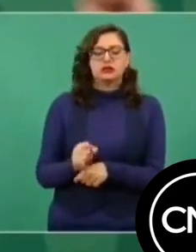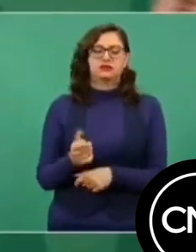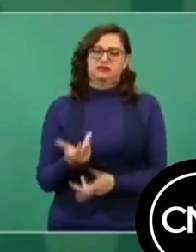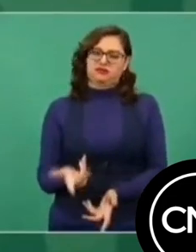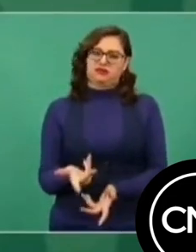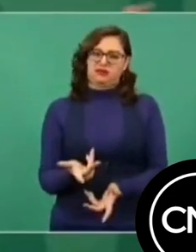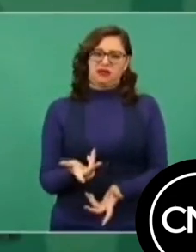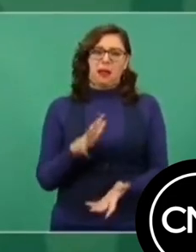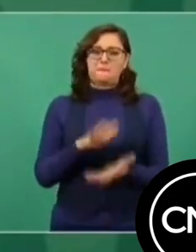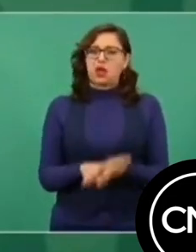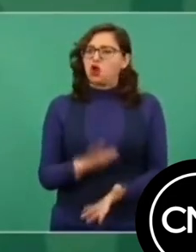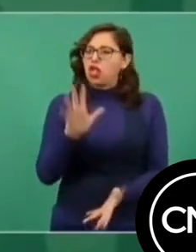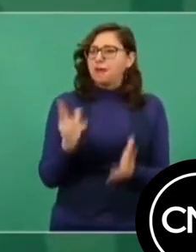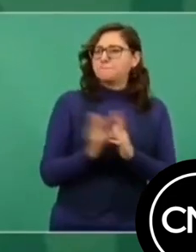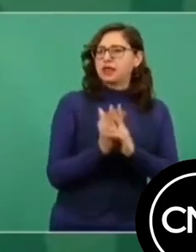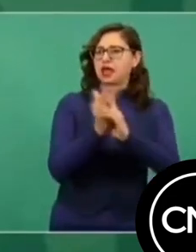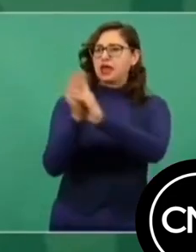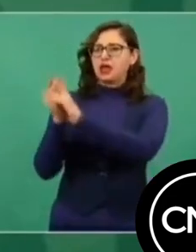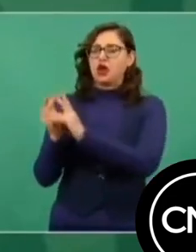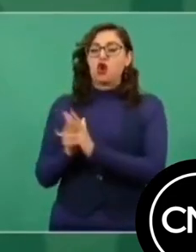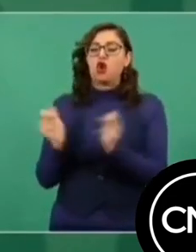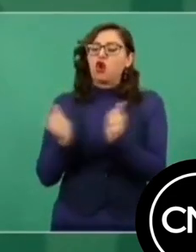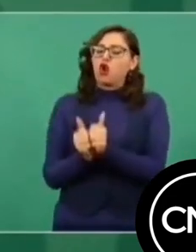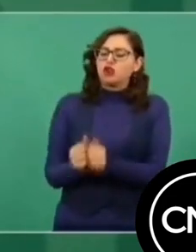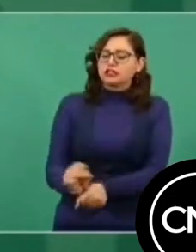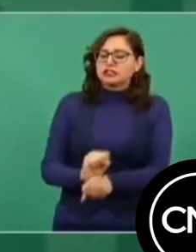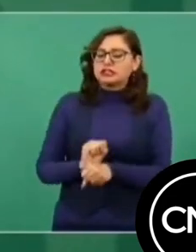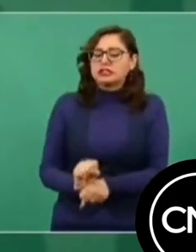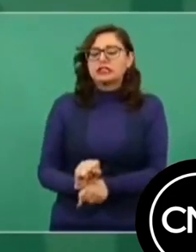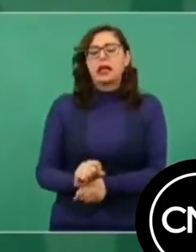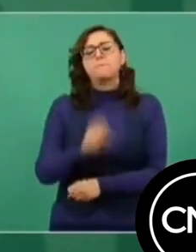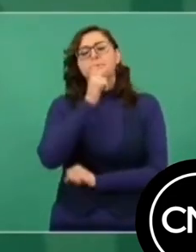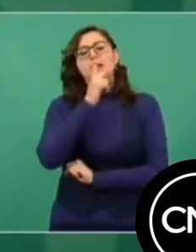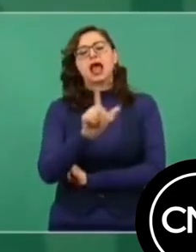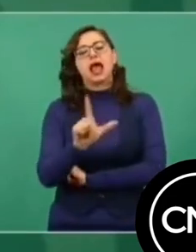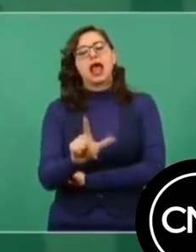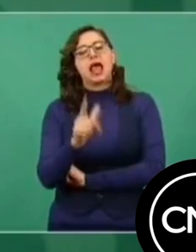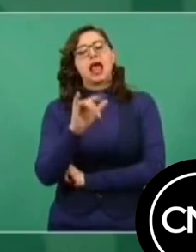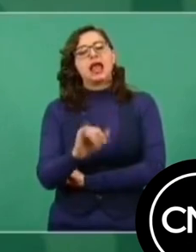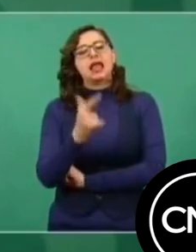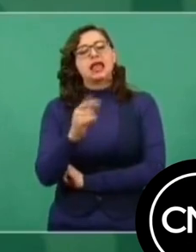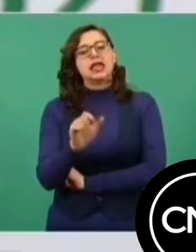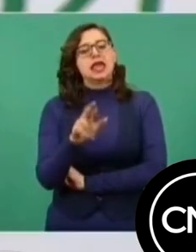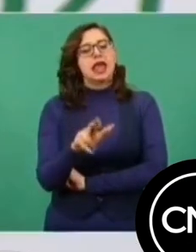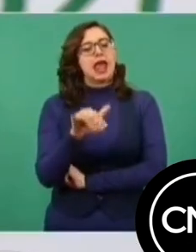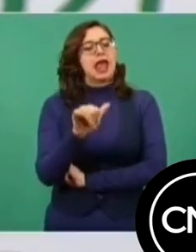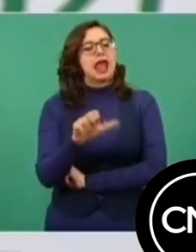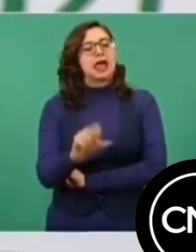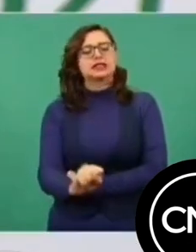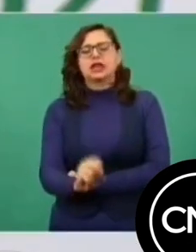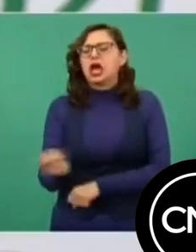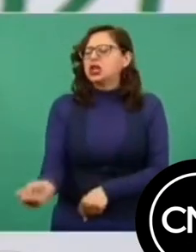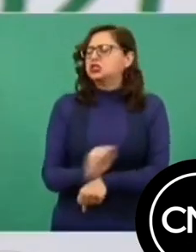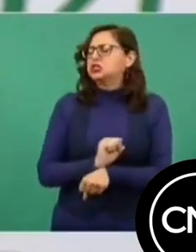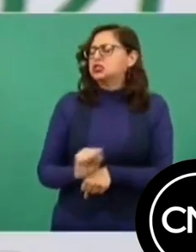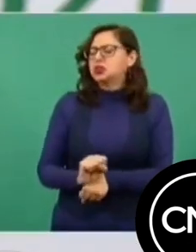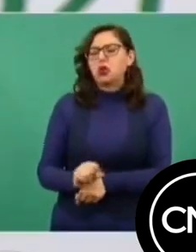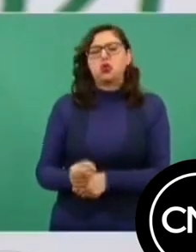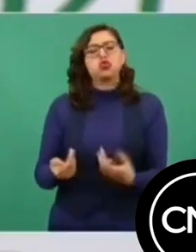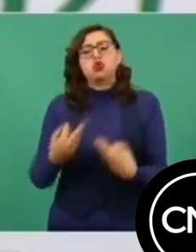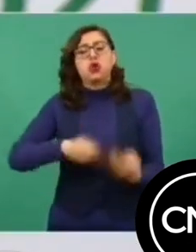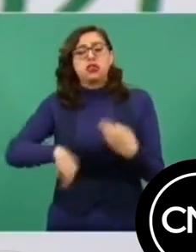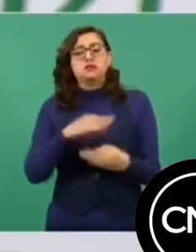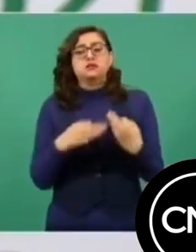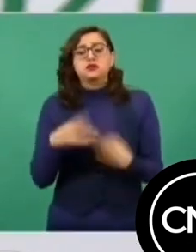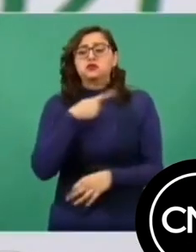número de homicidios en el mundo, y que por decirles ligeras tienen una especie de carta de naturalidad para que no